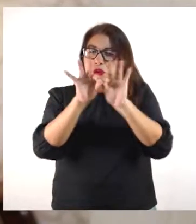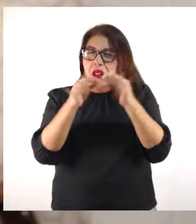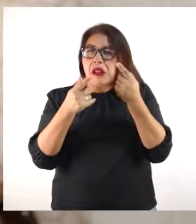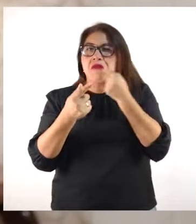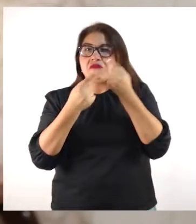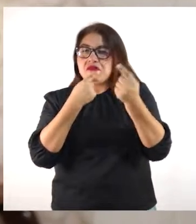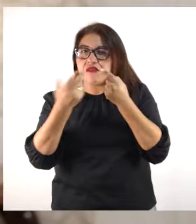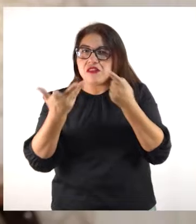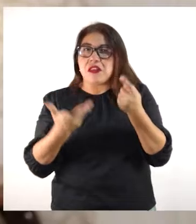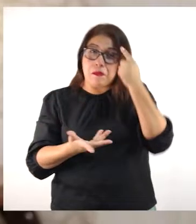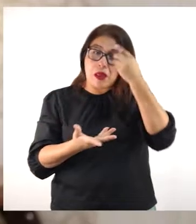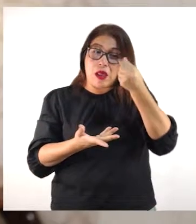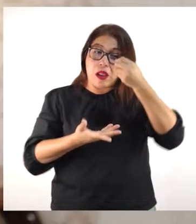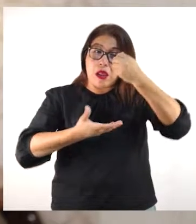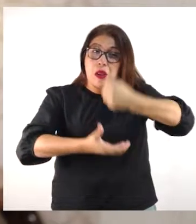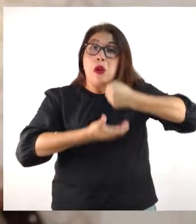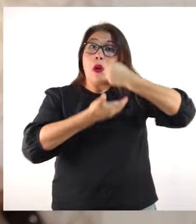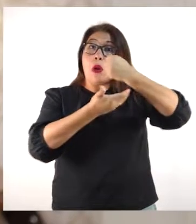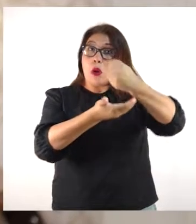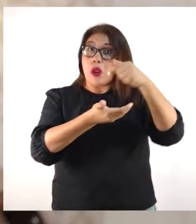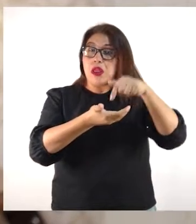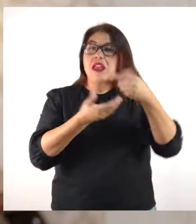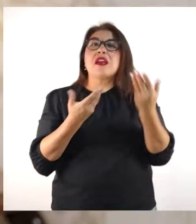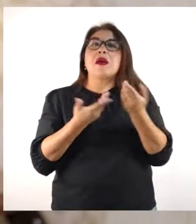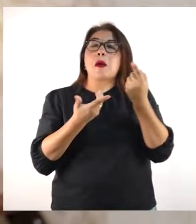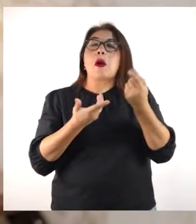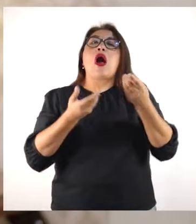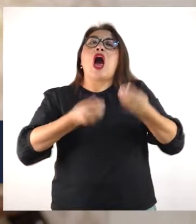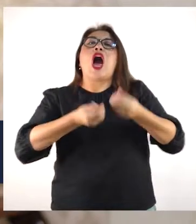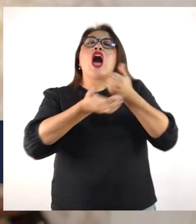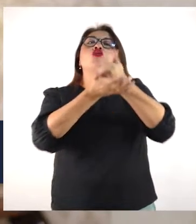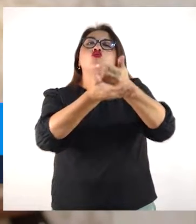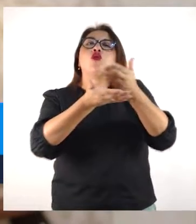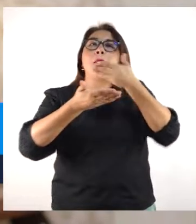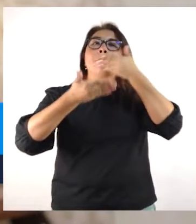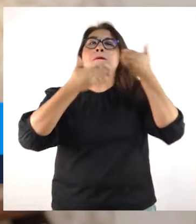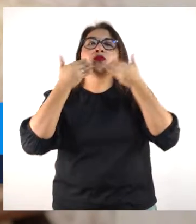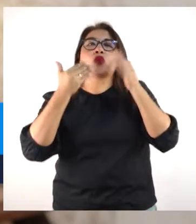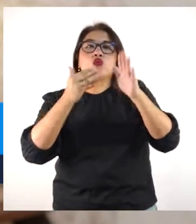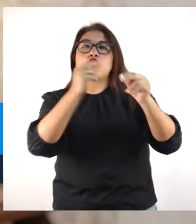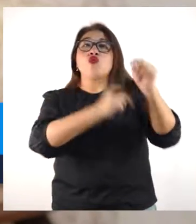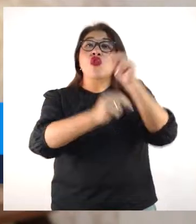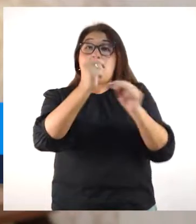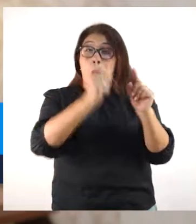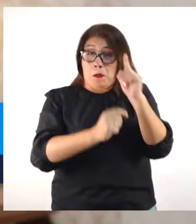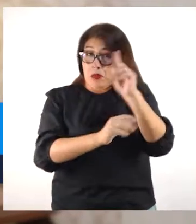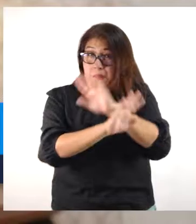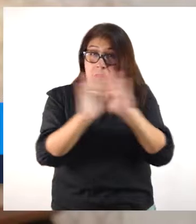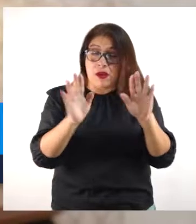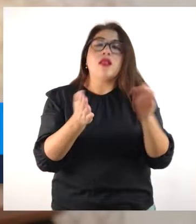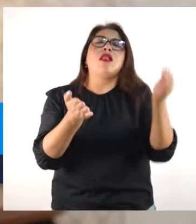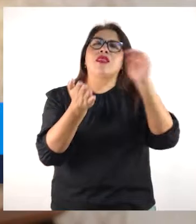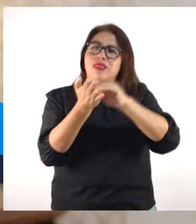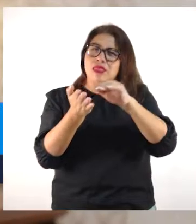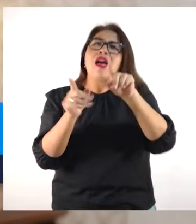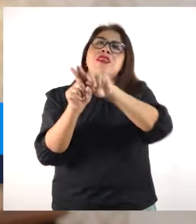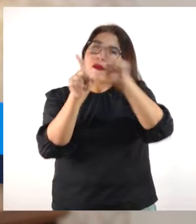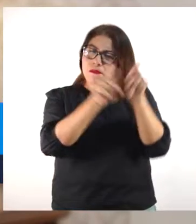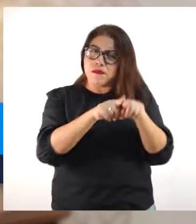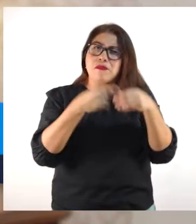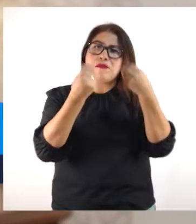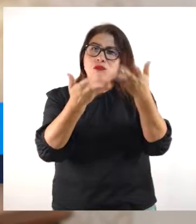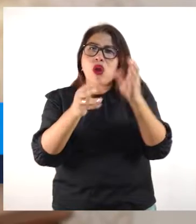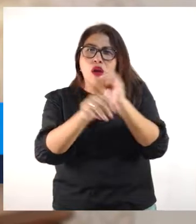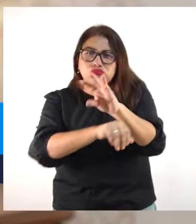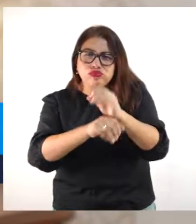fondo que puede permitir la mejora del negocio, sino vamos a tener un proceso de capacitación